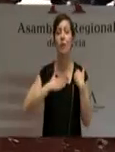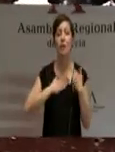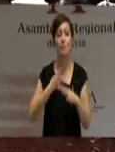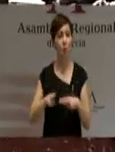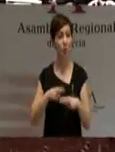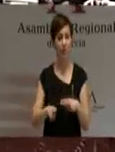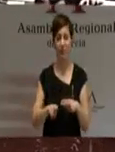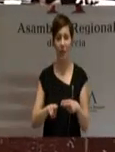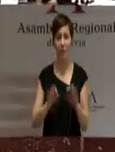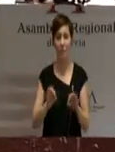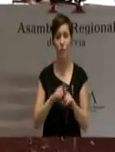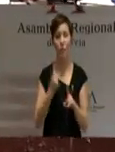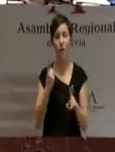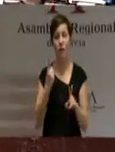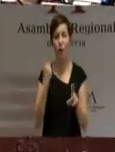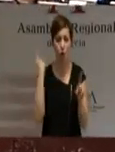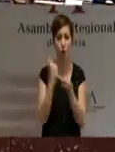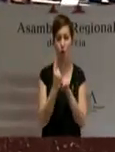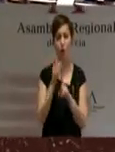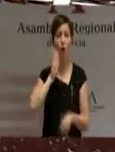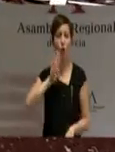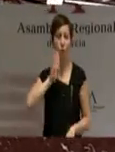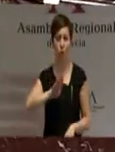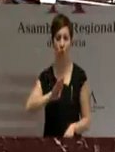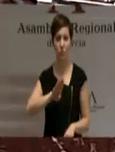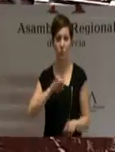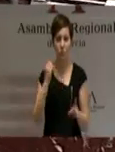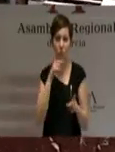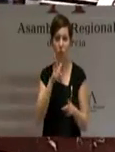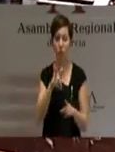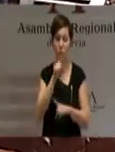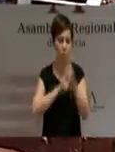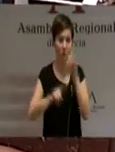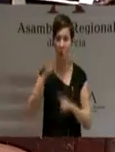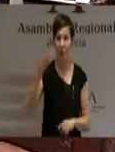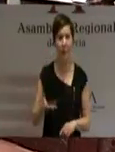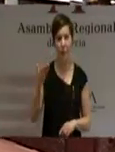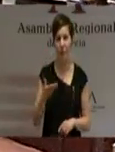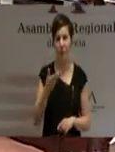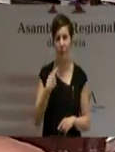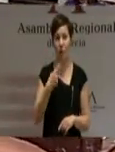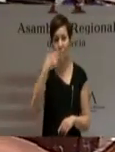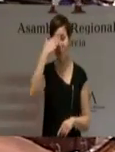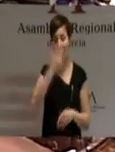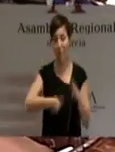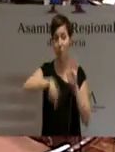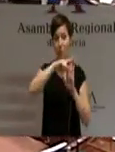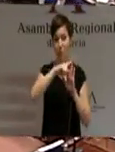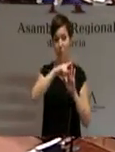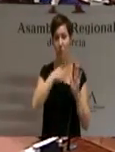convertido durante muchos años en la fea del baile. Nadie ha querido bailar con ella